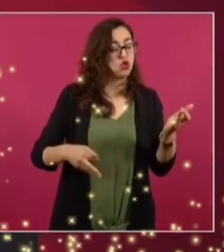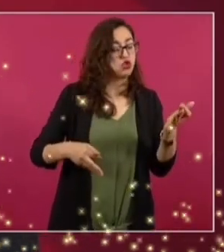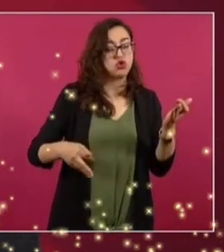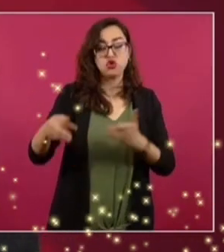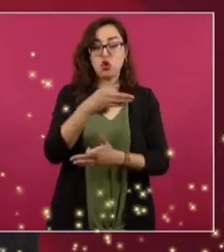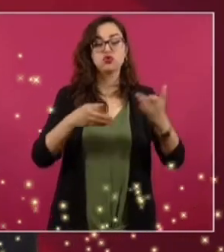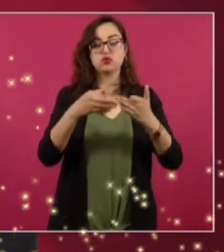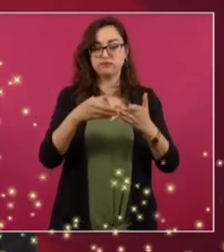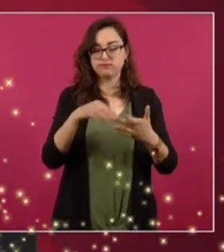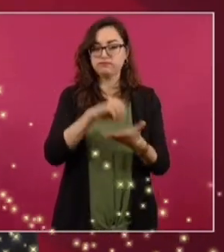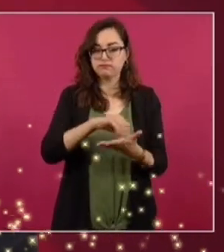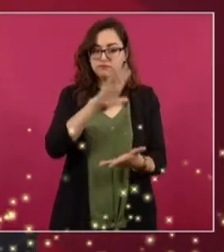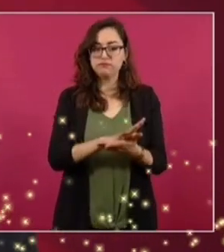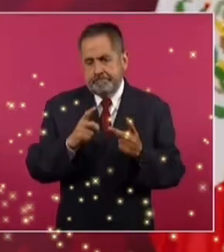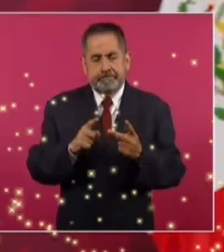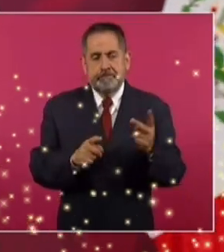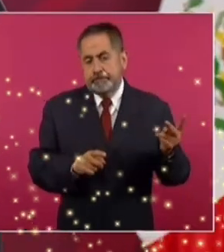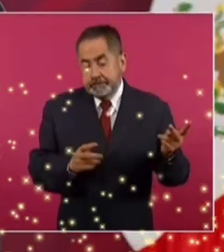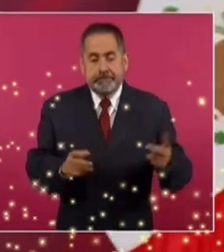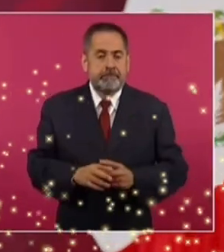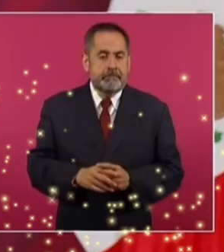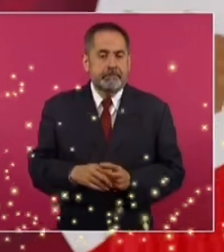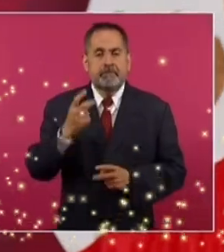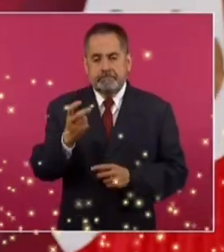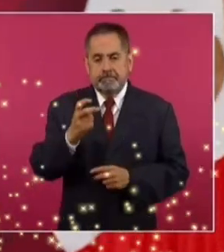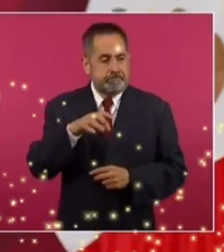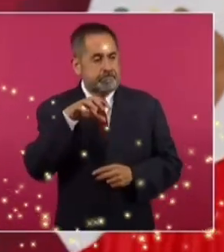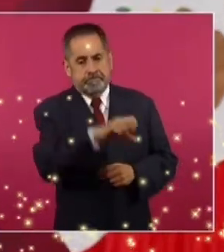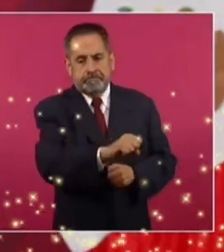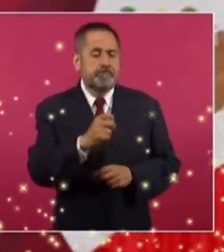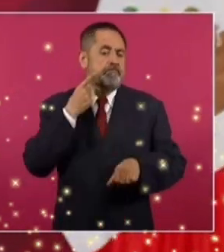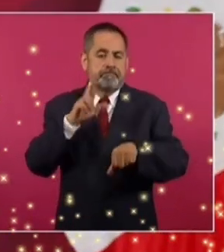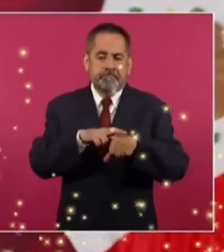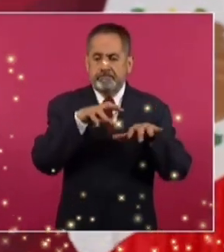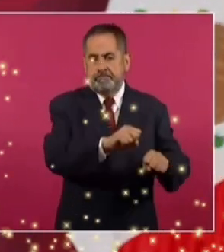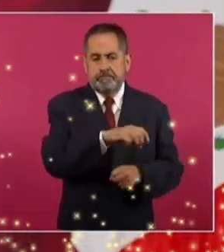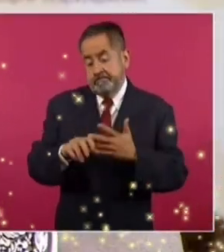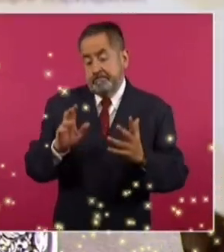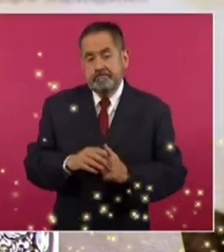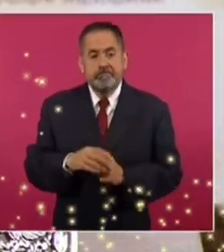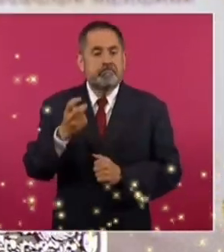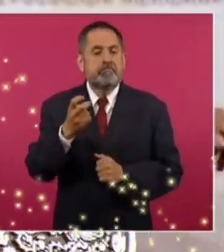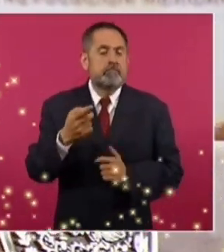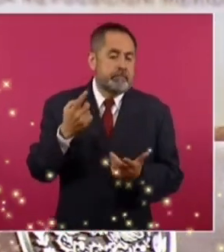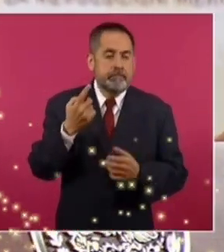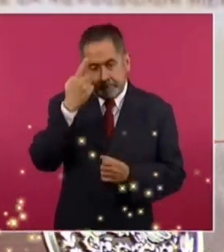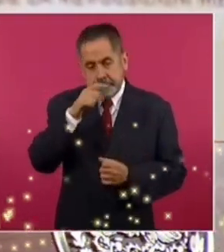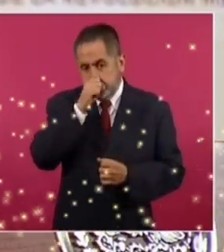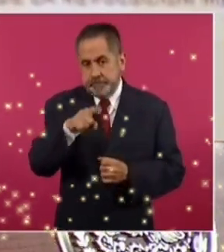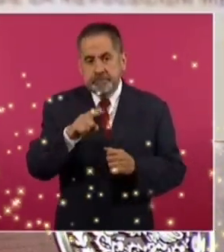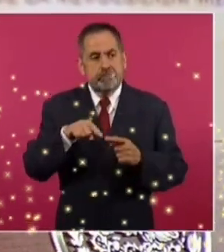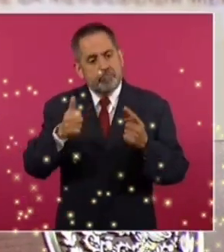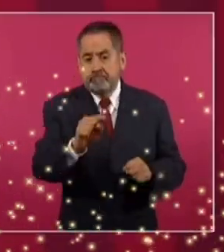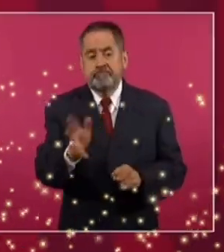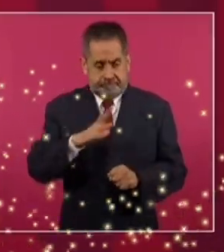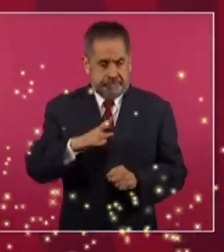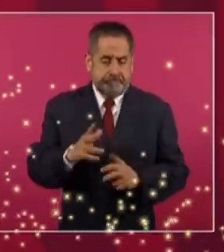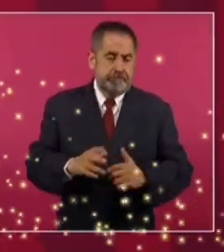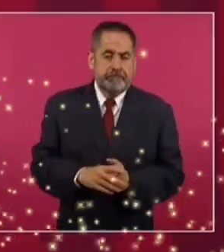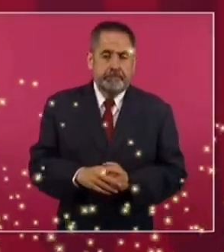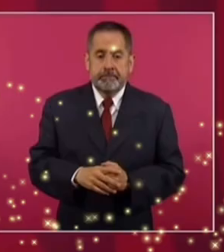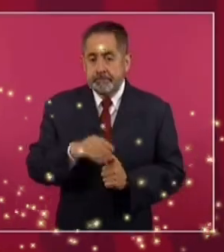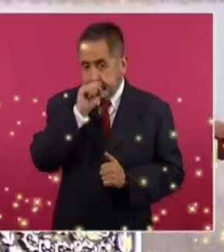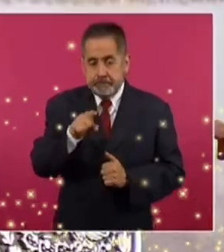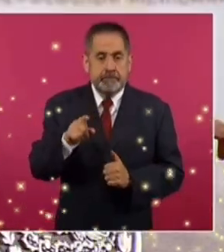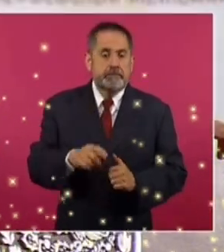juzgados. Por eso la detención del procurador murió cara y por eso también otras órdenes de aburrido. Y desde